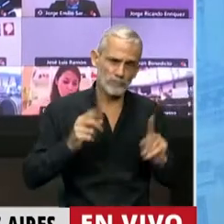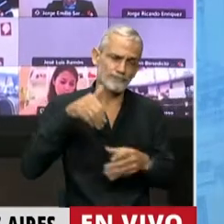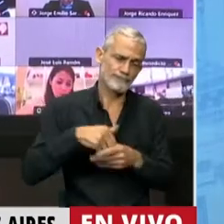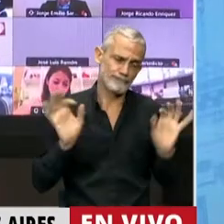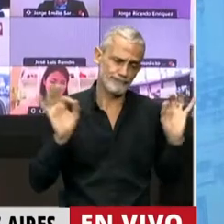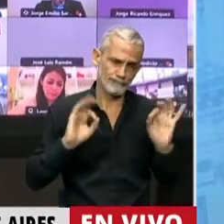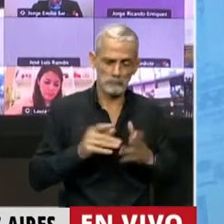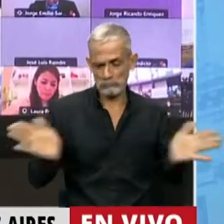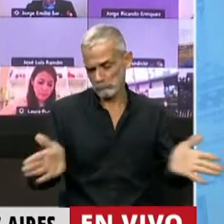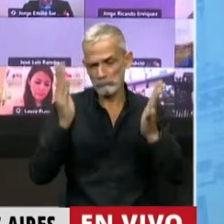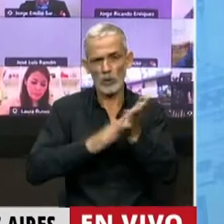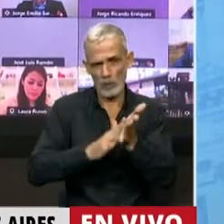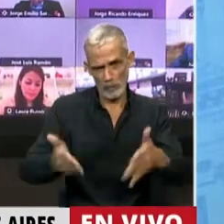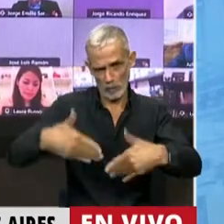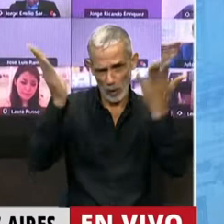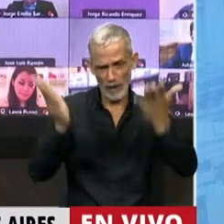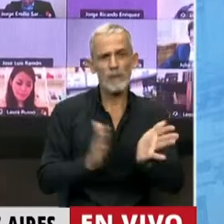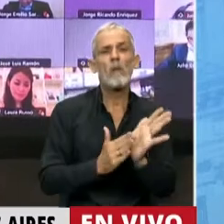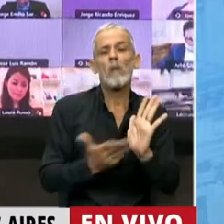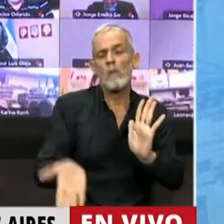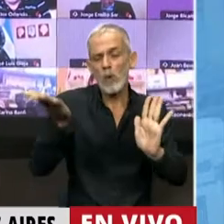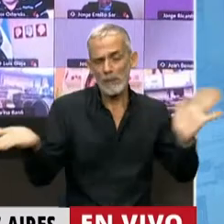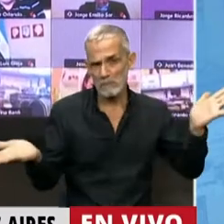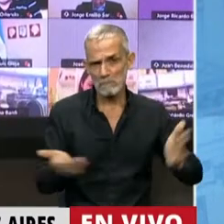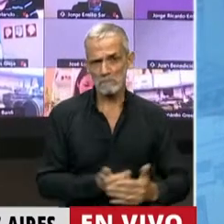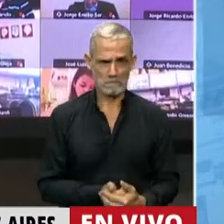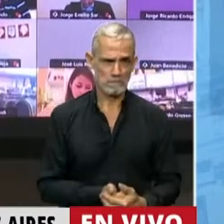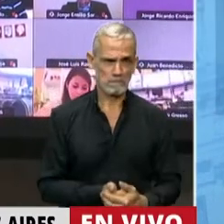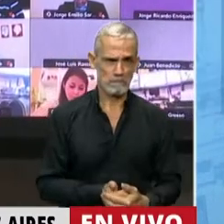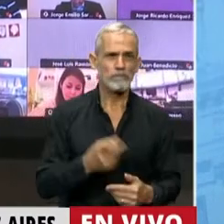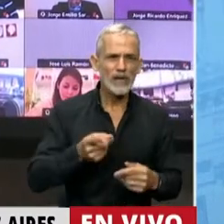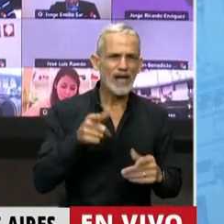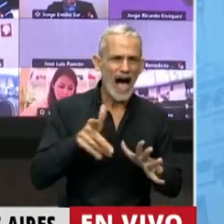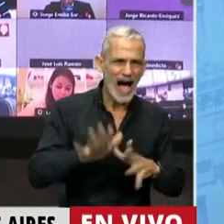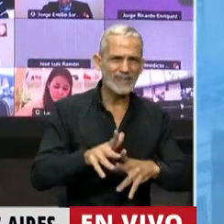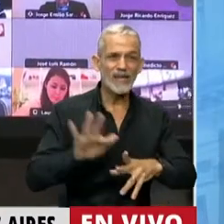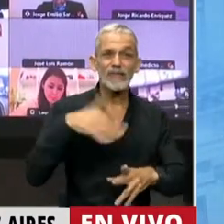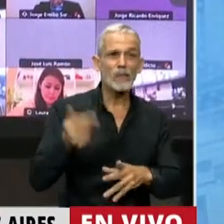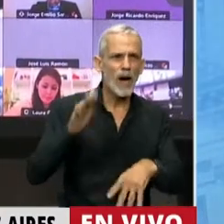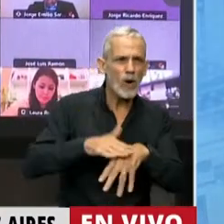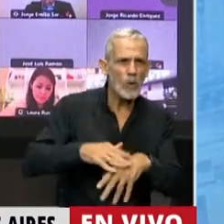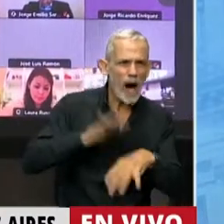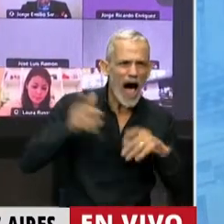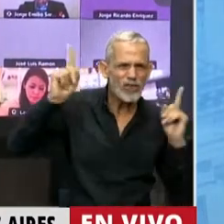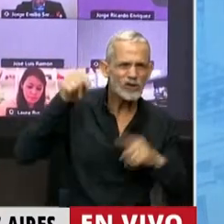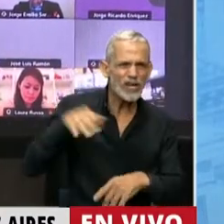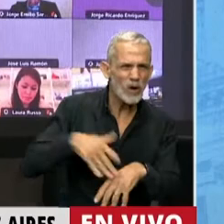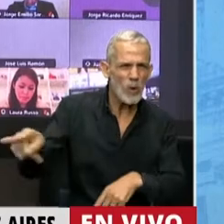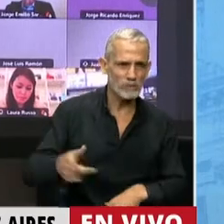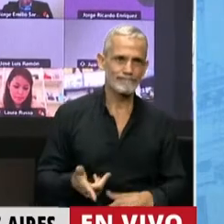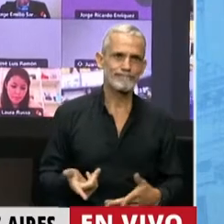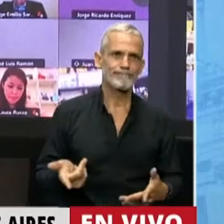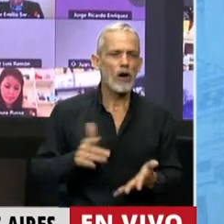abstener. Hagan la experiencia una vez más. Ahora, lo que no puede ocurrir es que después le enchufen a los docentes la responsabilidad